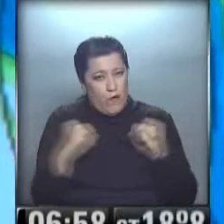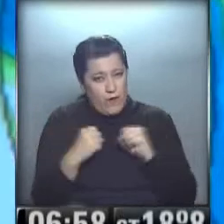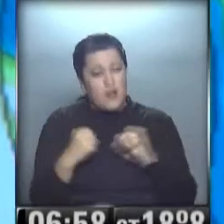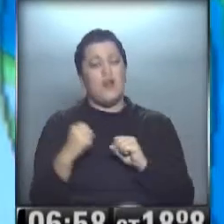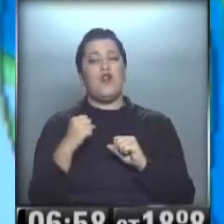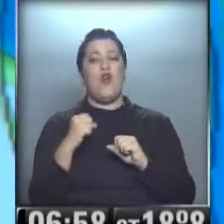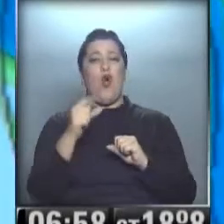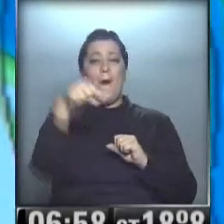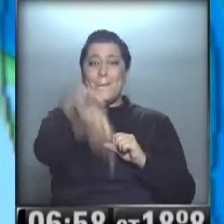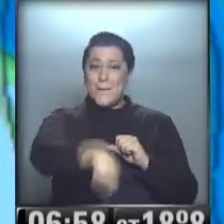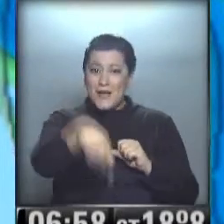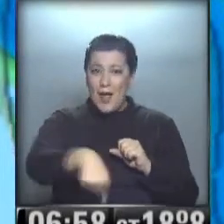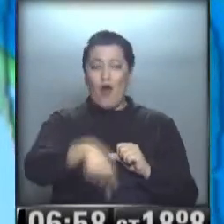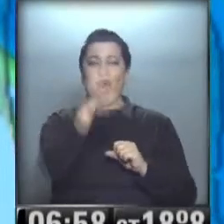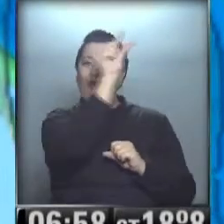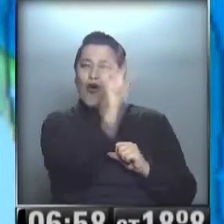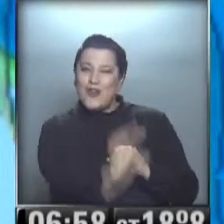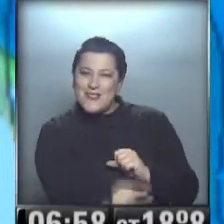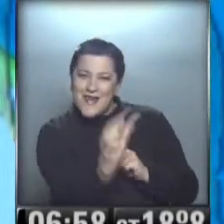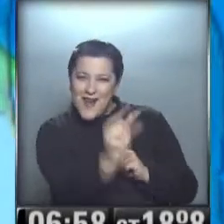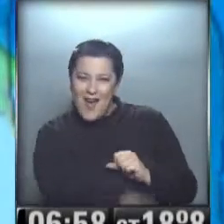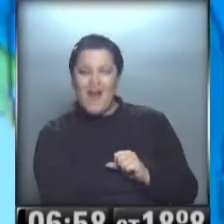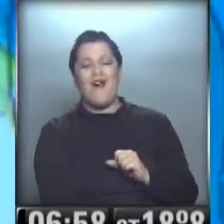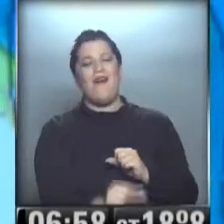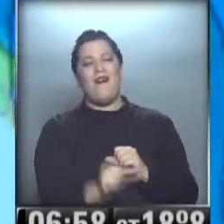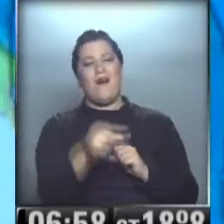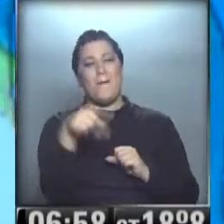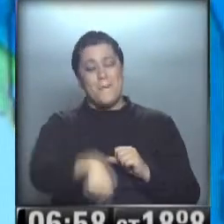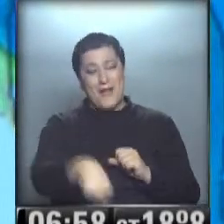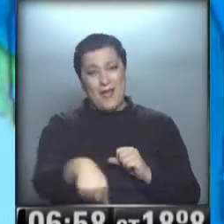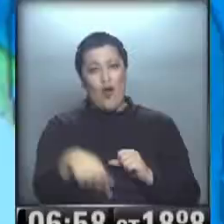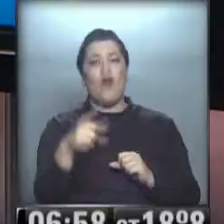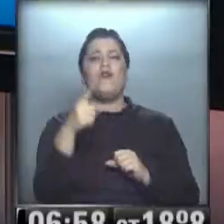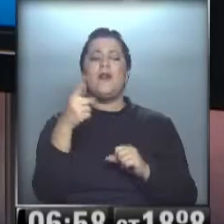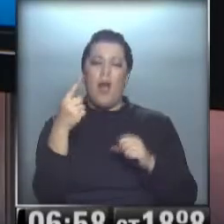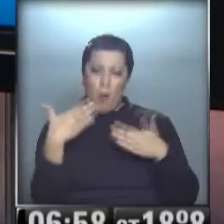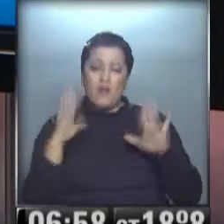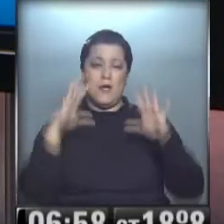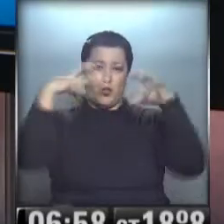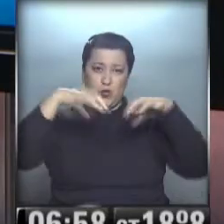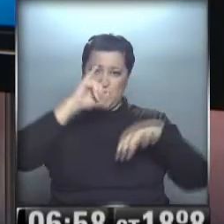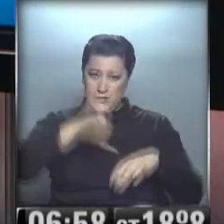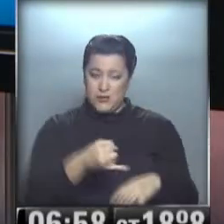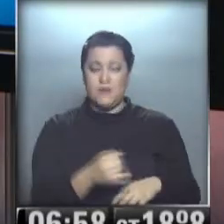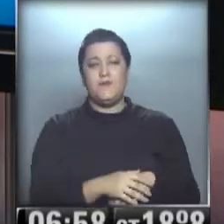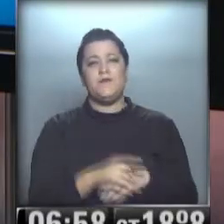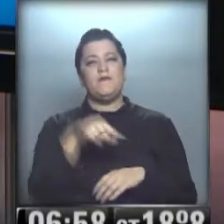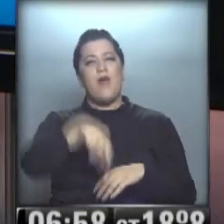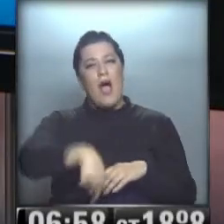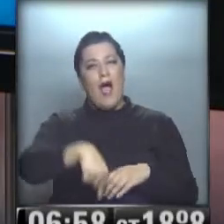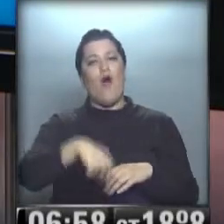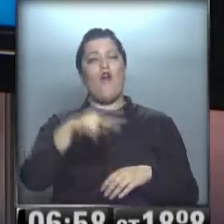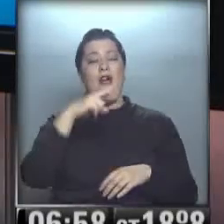en la Patagonia, vemos en la cordillera el jueves, en la Patagonia, sí, alguna precipitación. Nos vamos ahora al